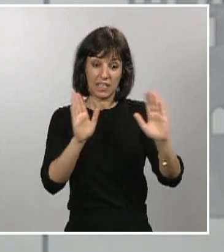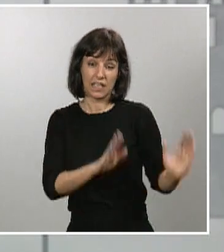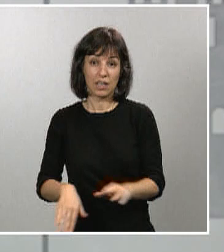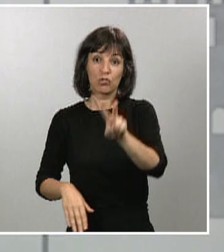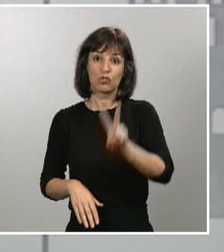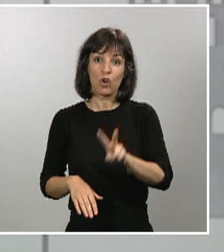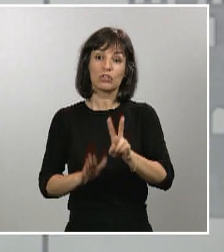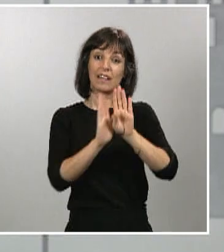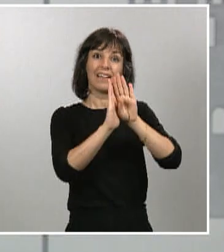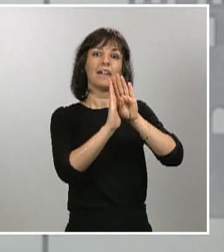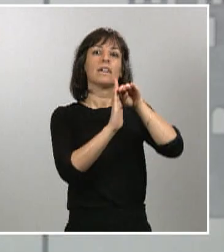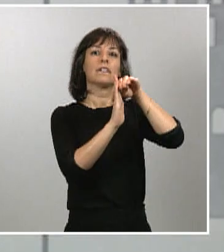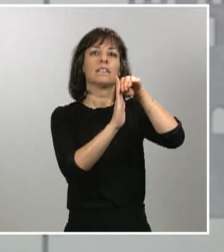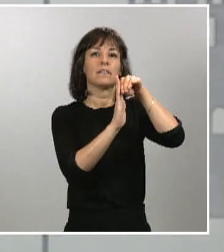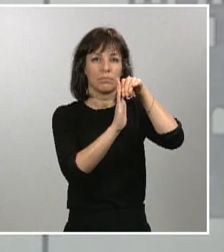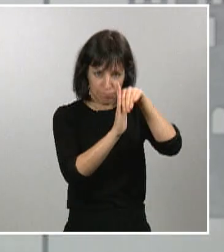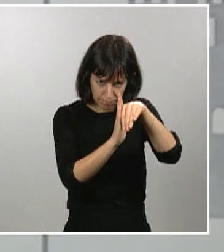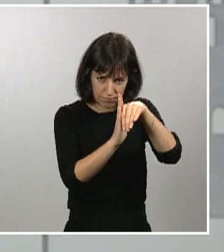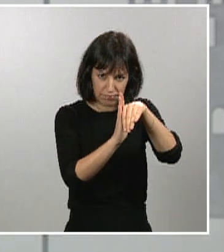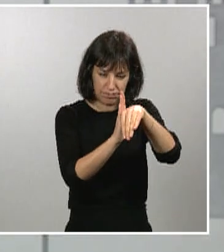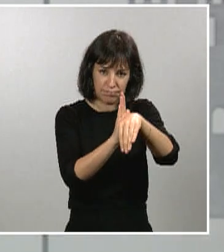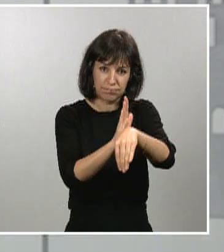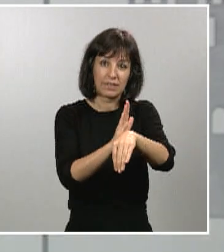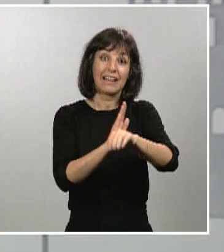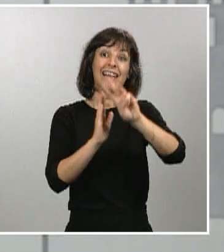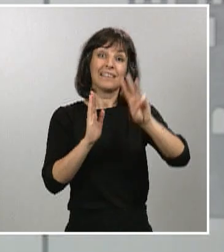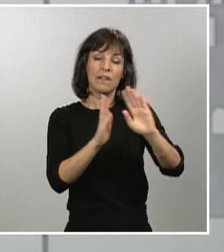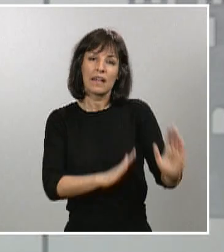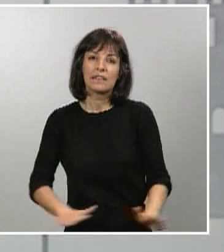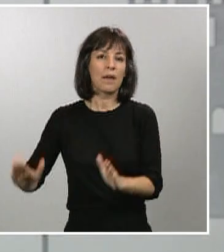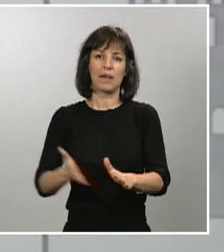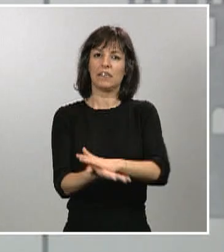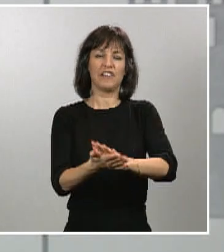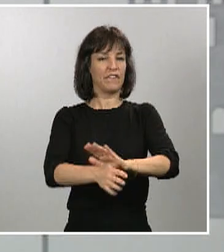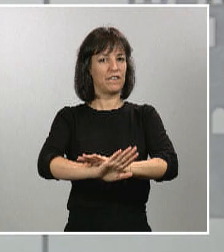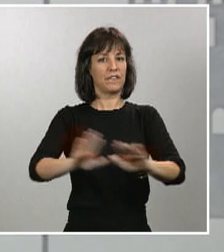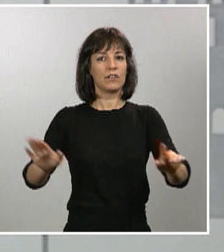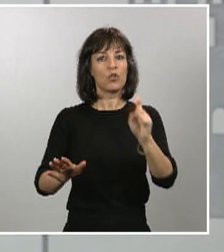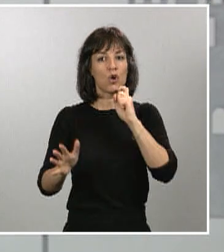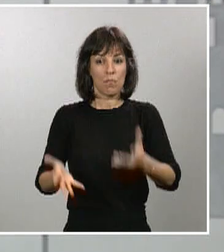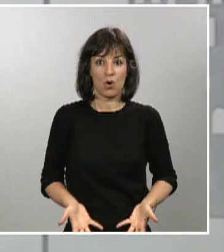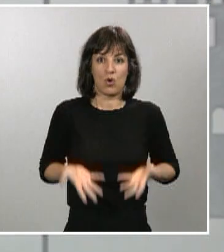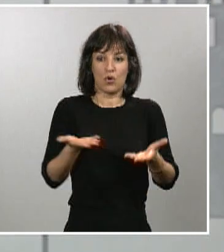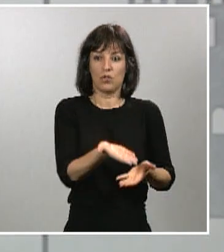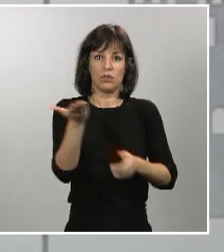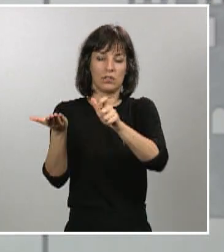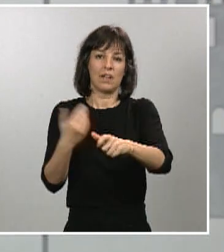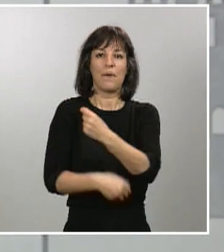la tercera etapa consiste en erradicarlo mediante la puesta a disposición de la población de una vacuna. Por tanto,